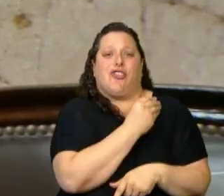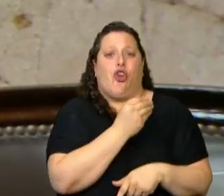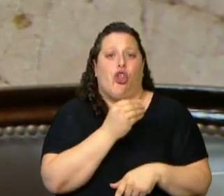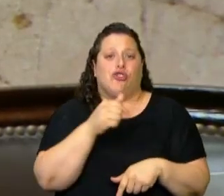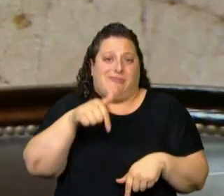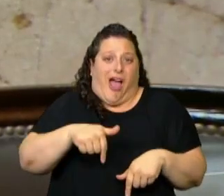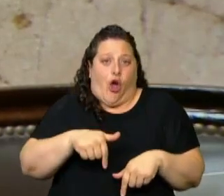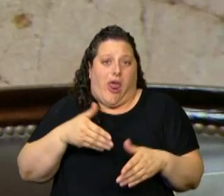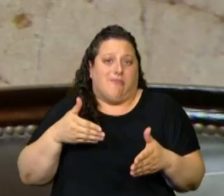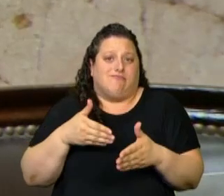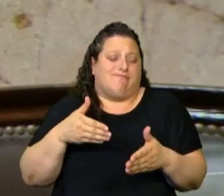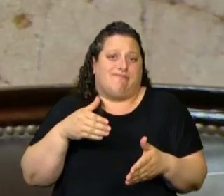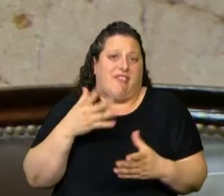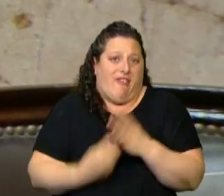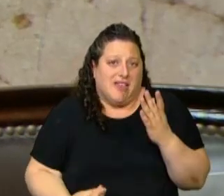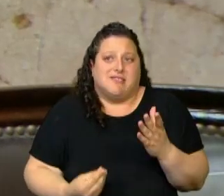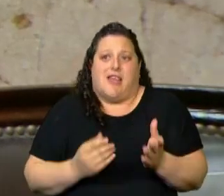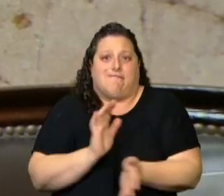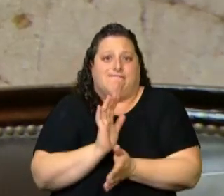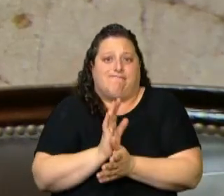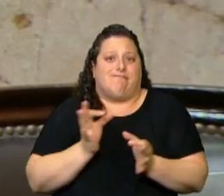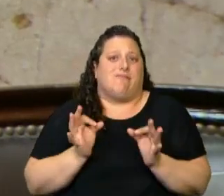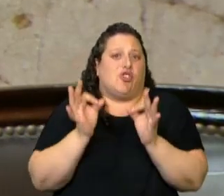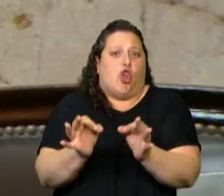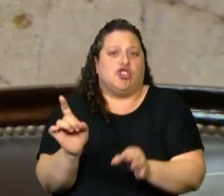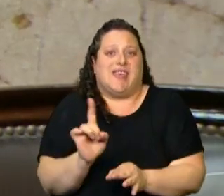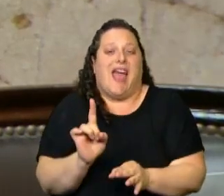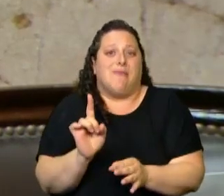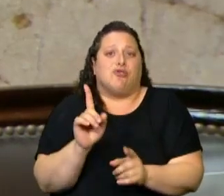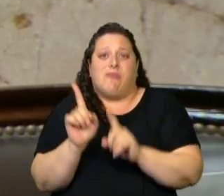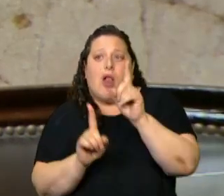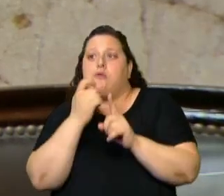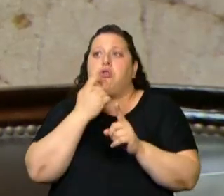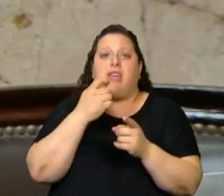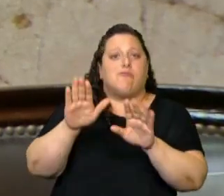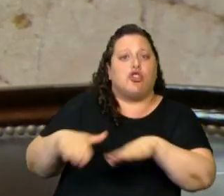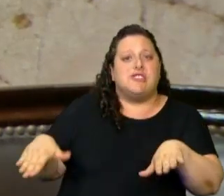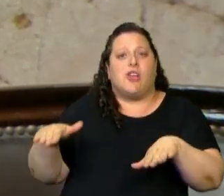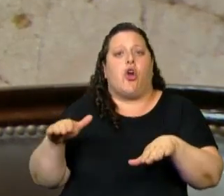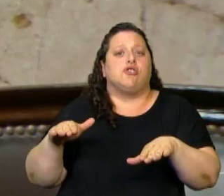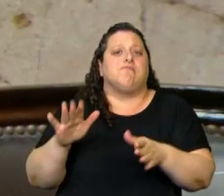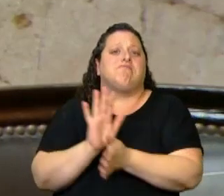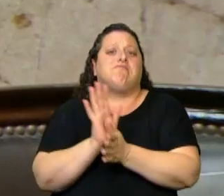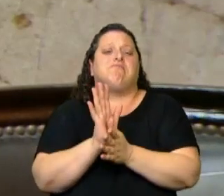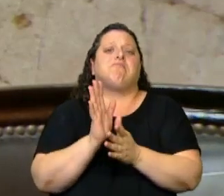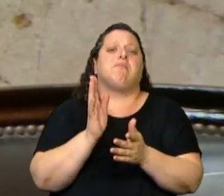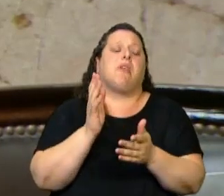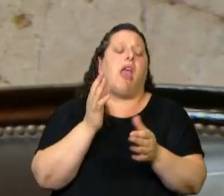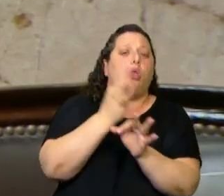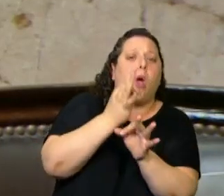este es un primer paso. Hay niños y niñas que quedan afuera de la educación y del sistema de